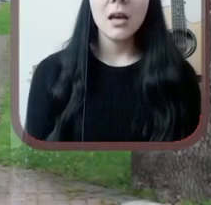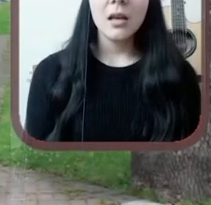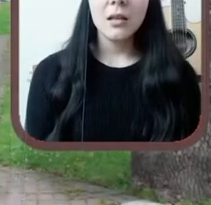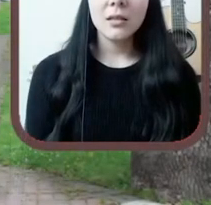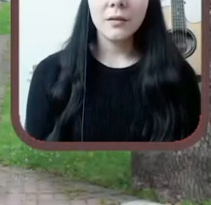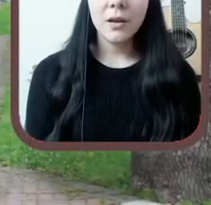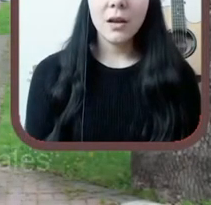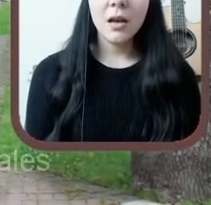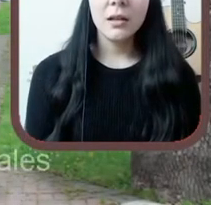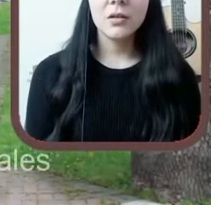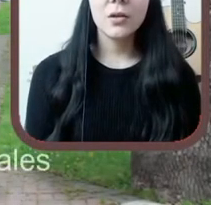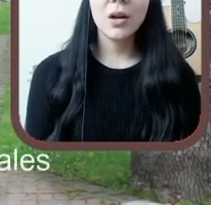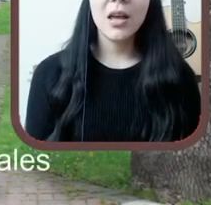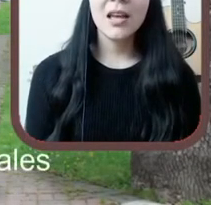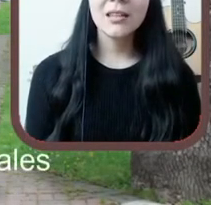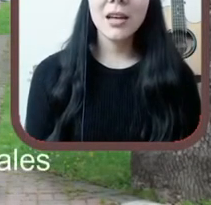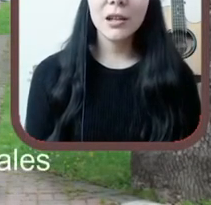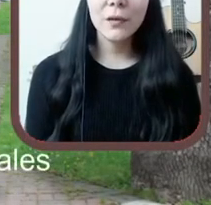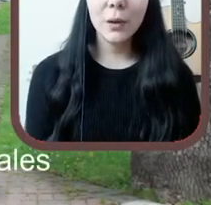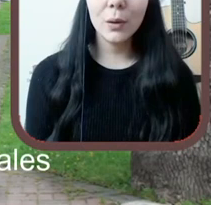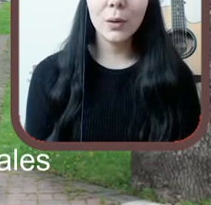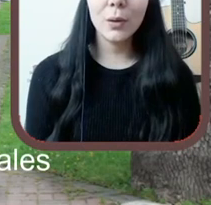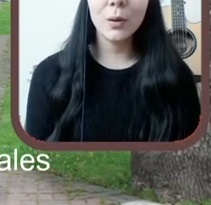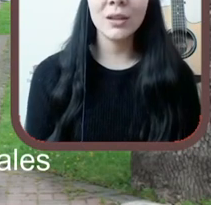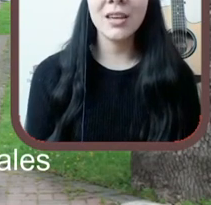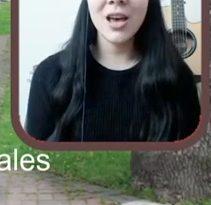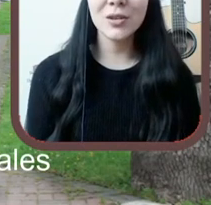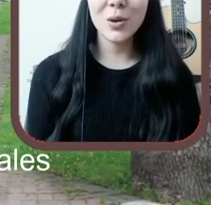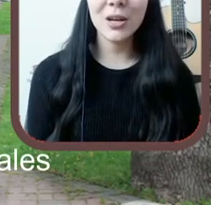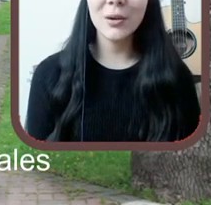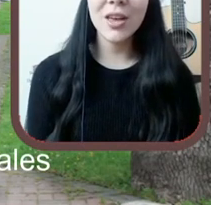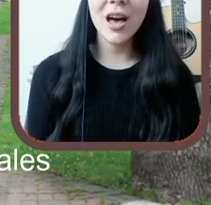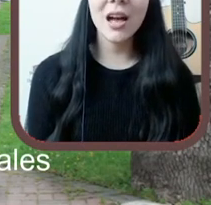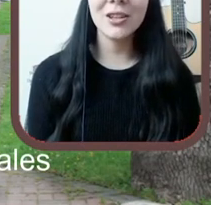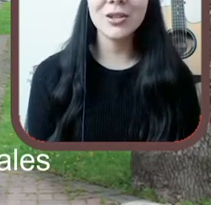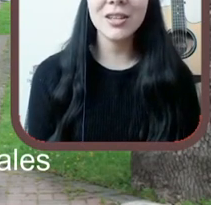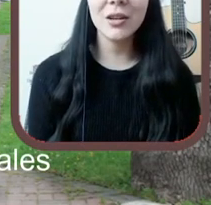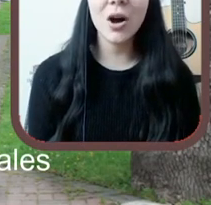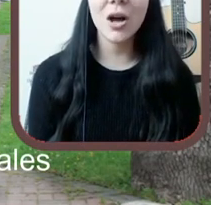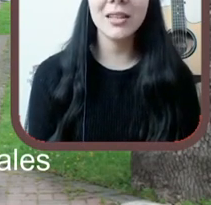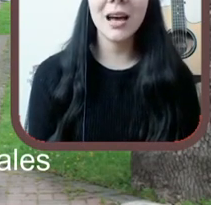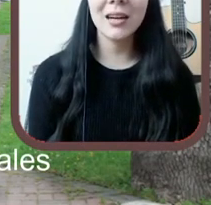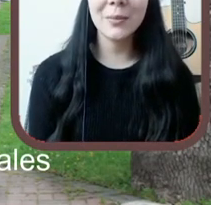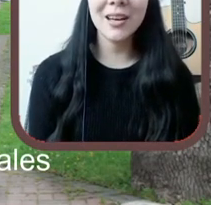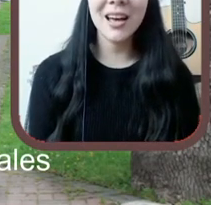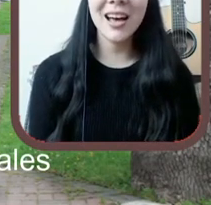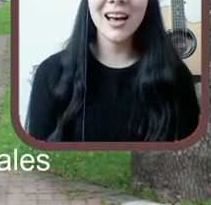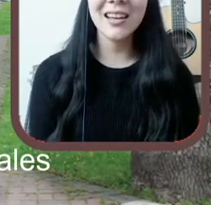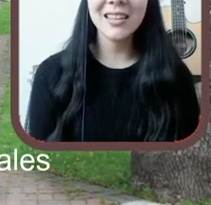El saber es orgánico que fluye, su cantar no se agota